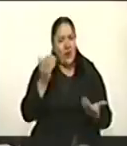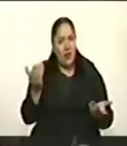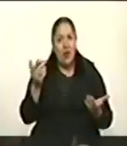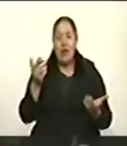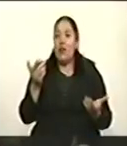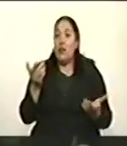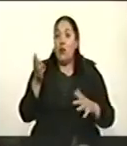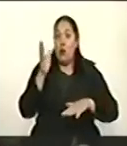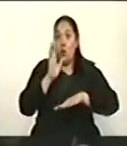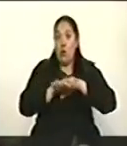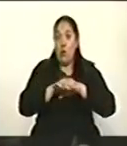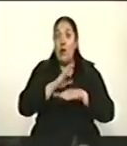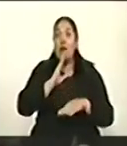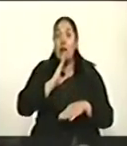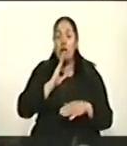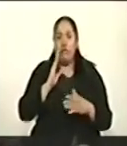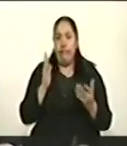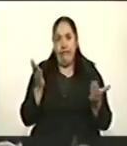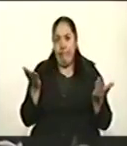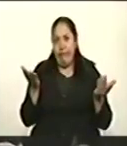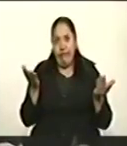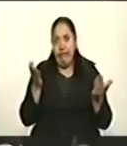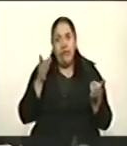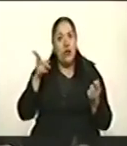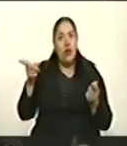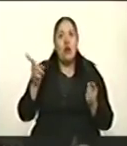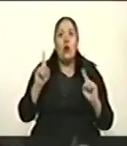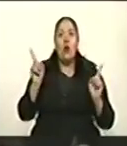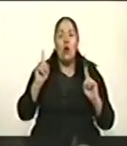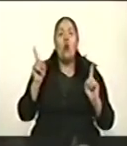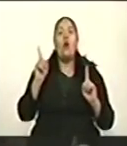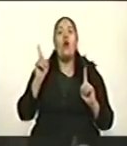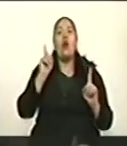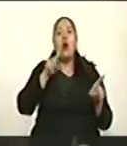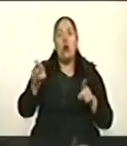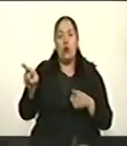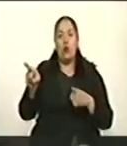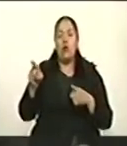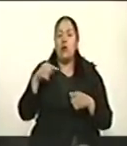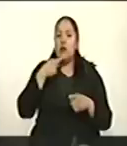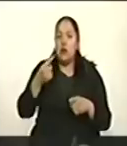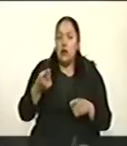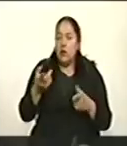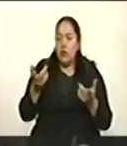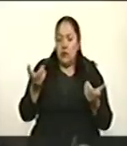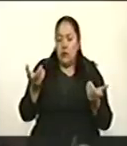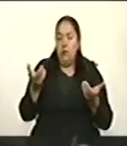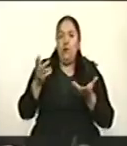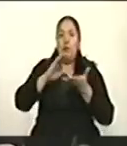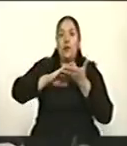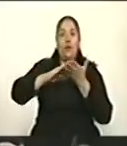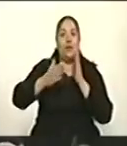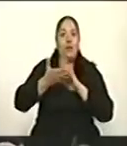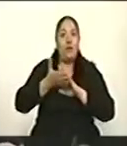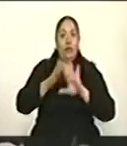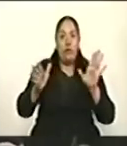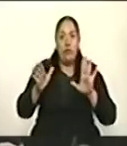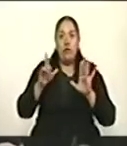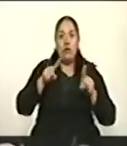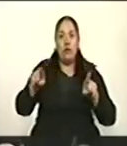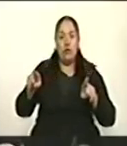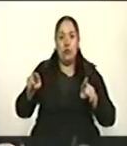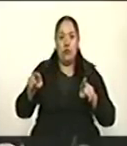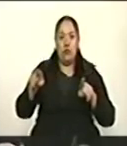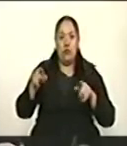son responsabilidad a todo lo contrario de quienes insisten en que este país quedó con paz, porque tenemos unos terroristas sentados aquí que ni